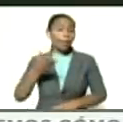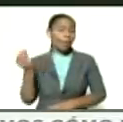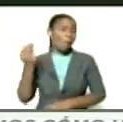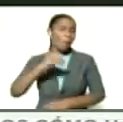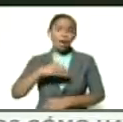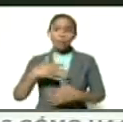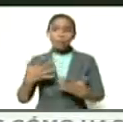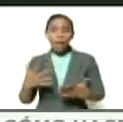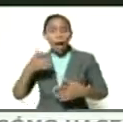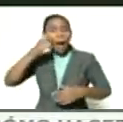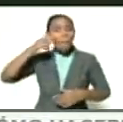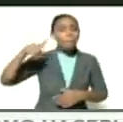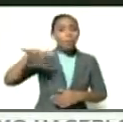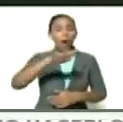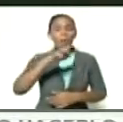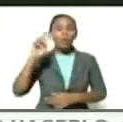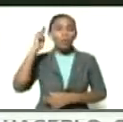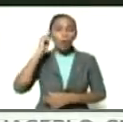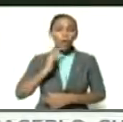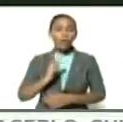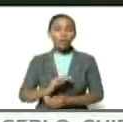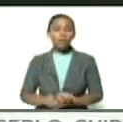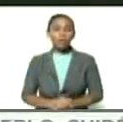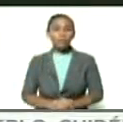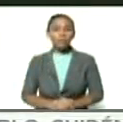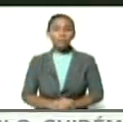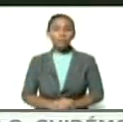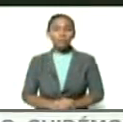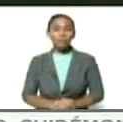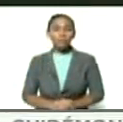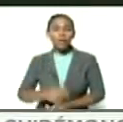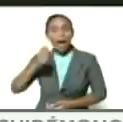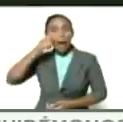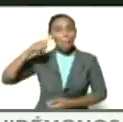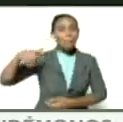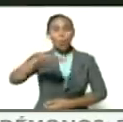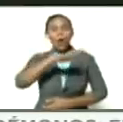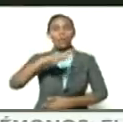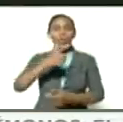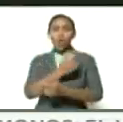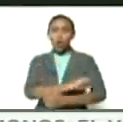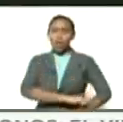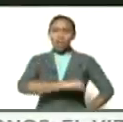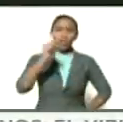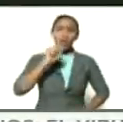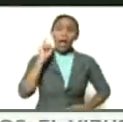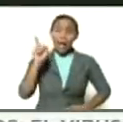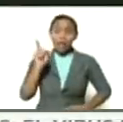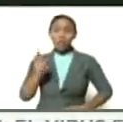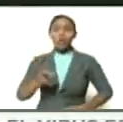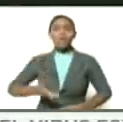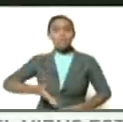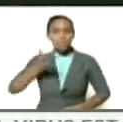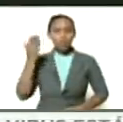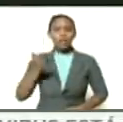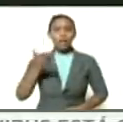es el pueblo de Bolívar es el pueblo de los libertadores eso es lo más importante